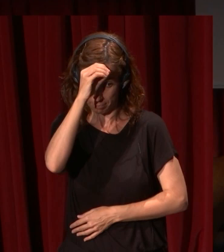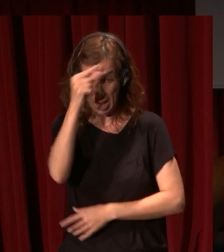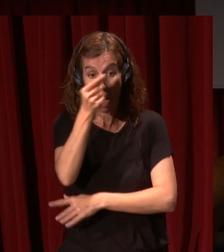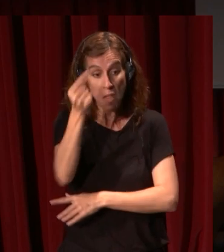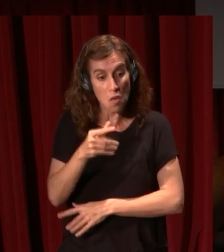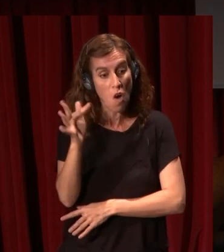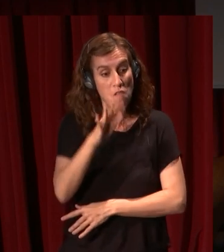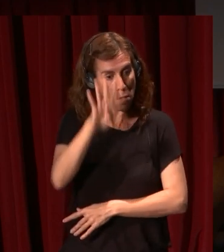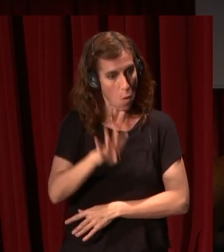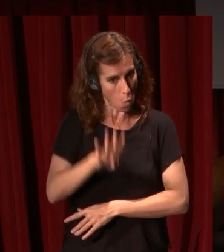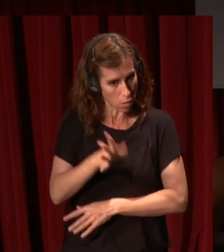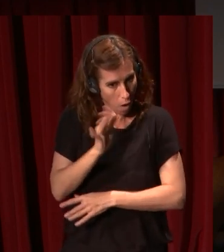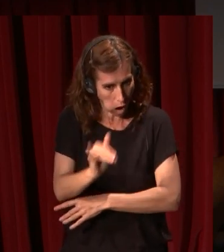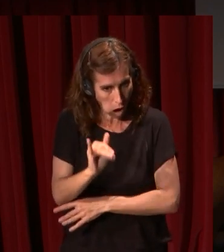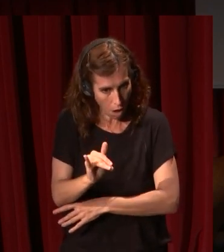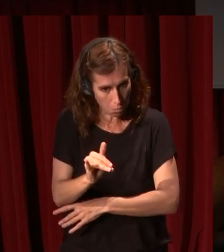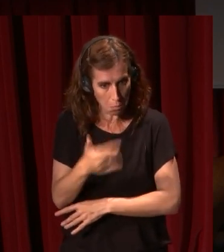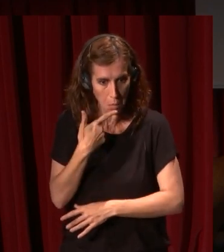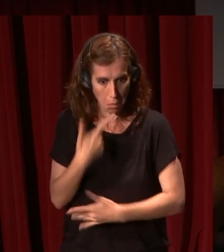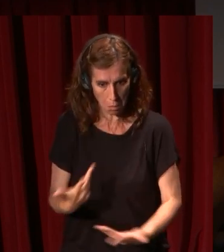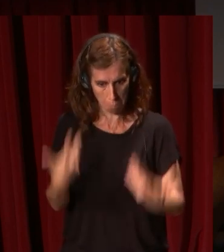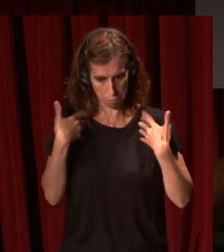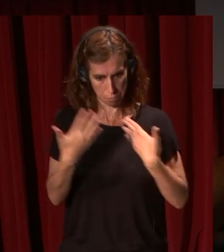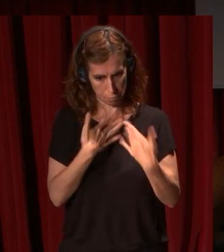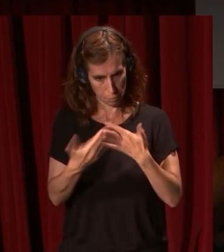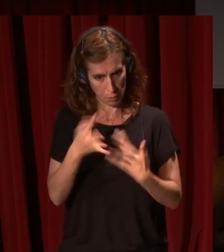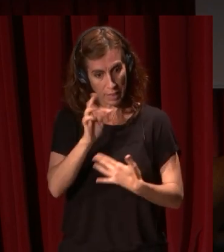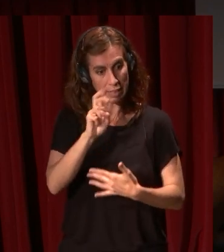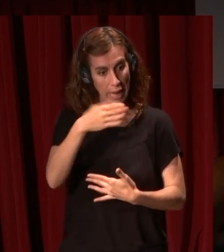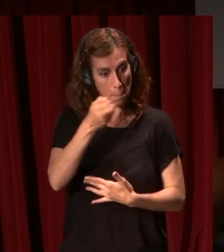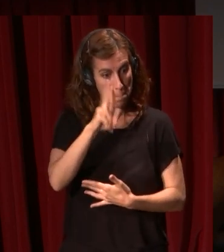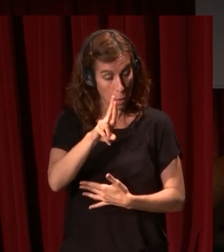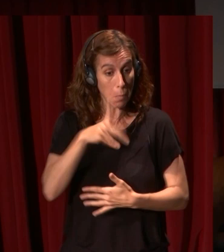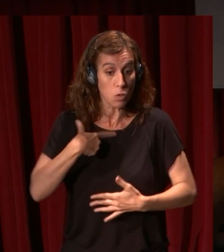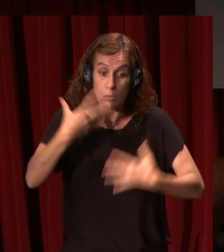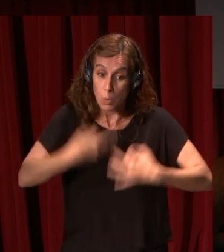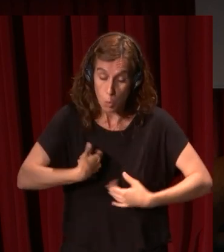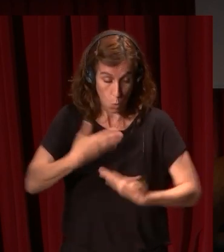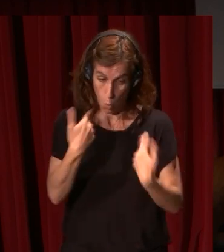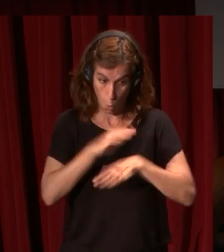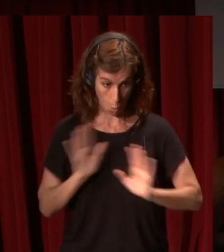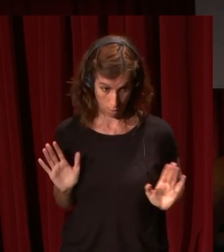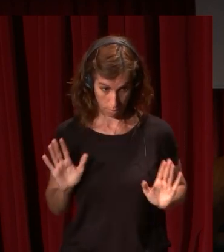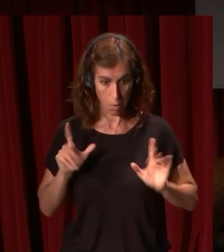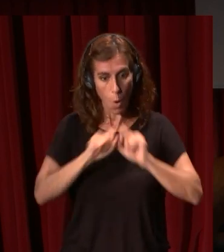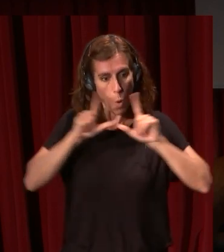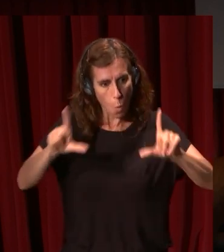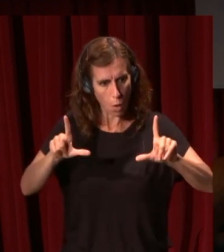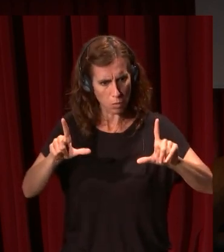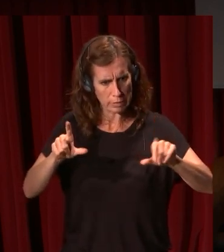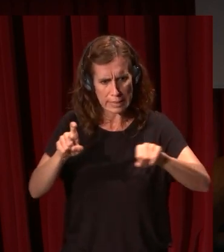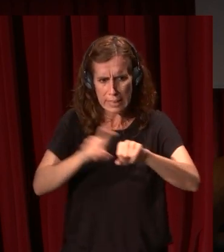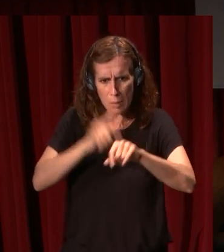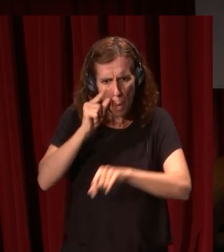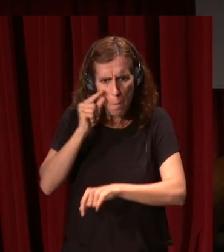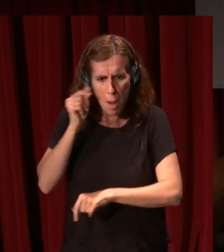que representan a Felipe IV que se atribuyen a Terborg que no estoy seguro que sean de él pero sin embargo cuadros como este sí que son muy velazqueños tienen